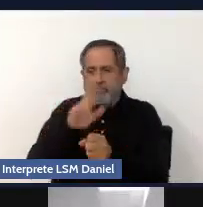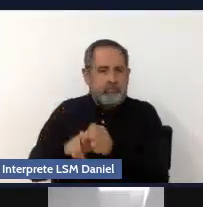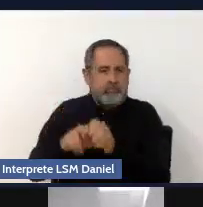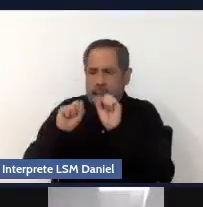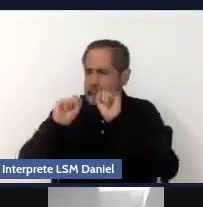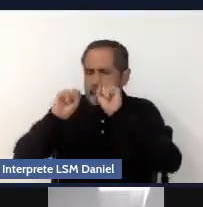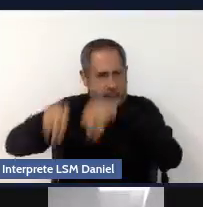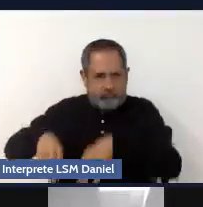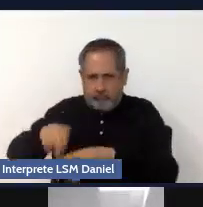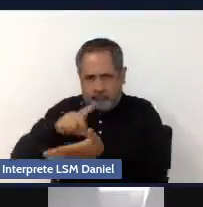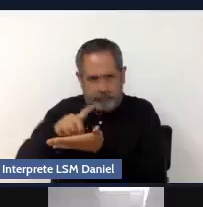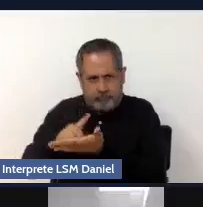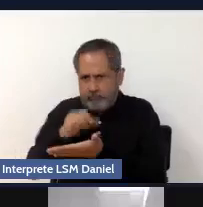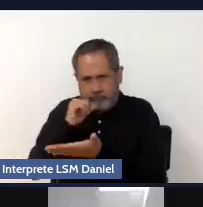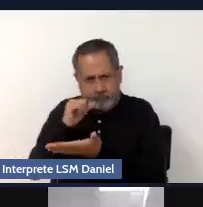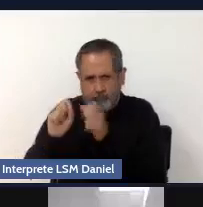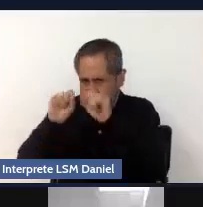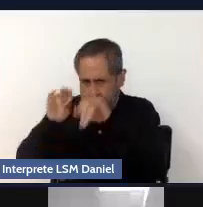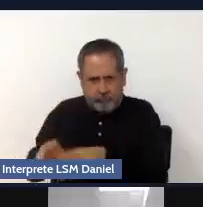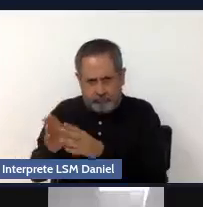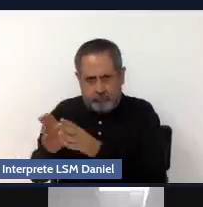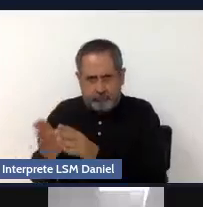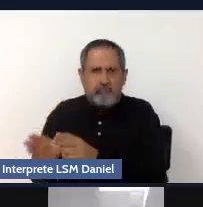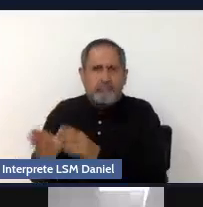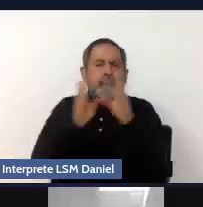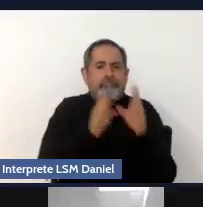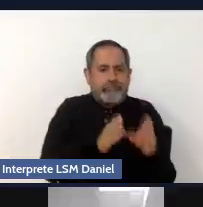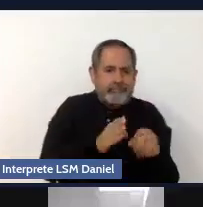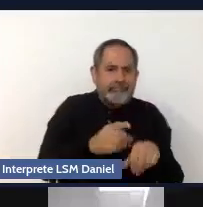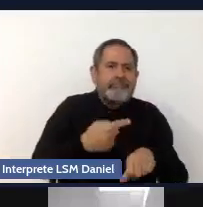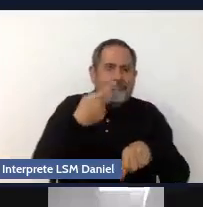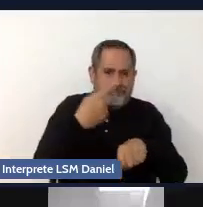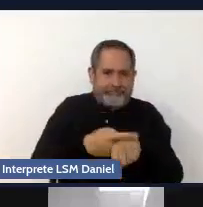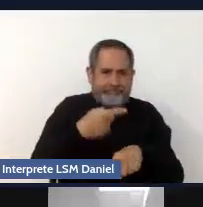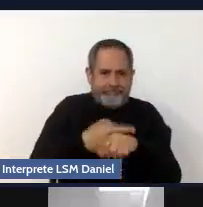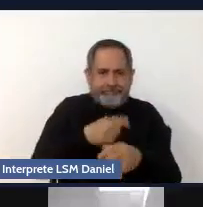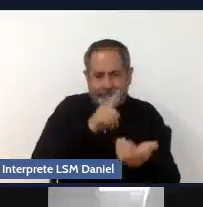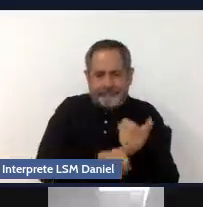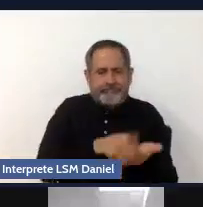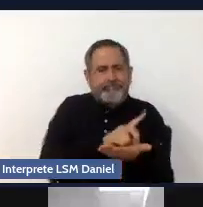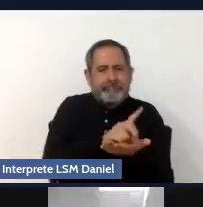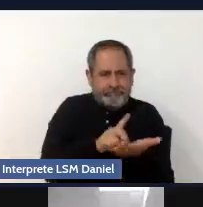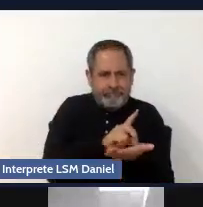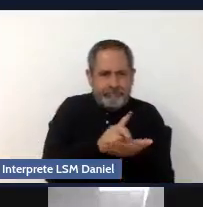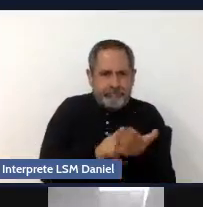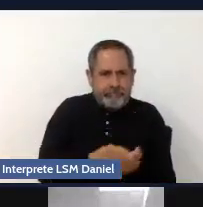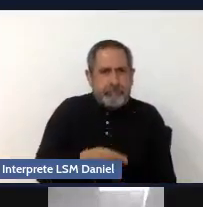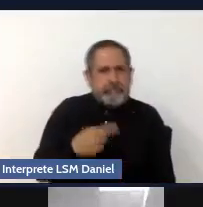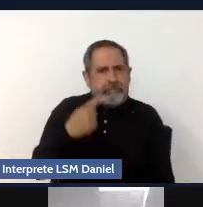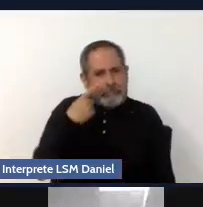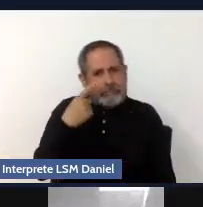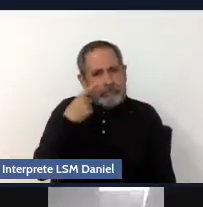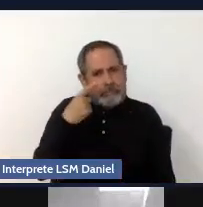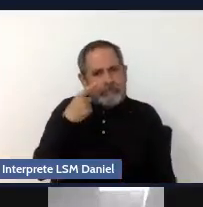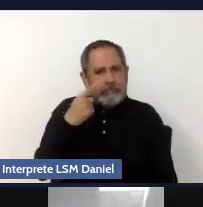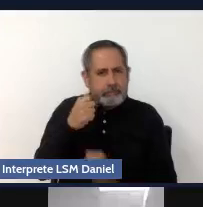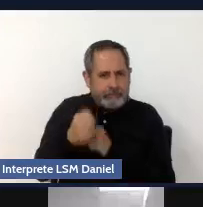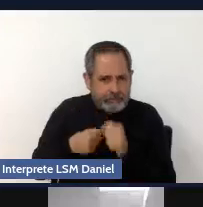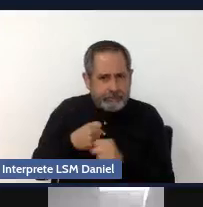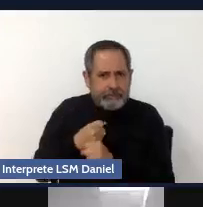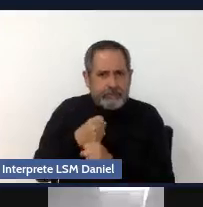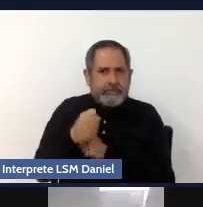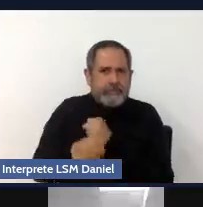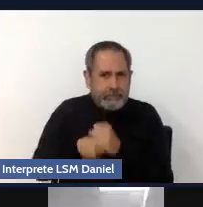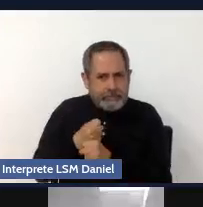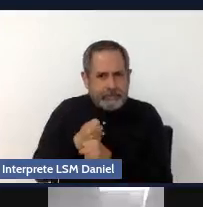cerebro cuando ya hay alguna adicción. Si podemos ver, entonces, a través del tiempo cuando el cerebro va